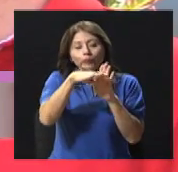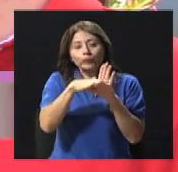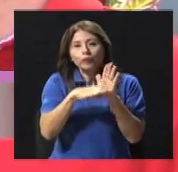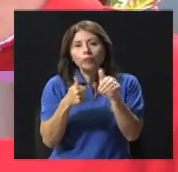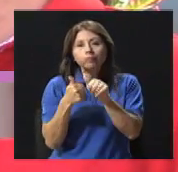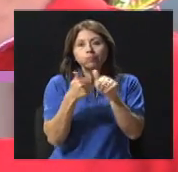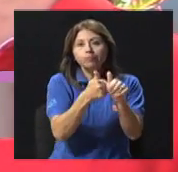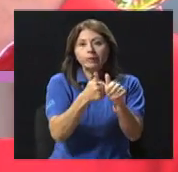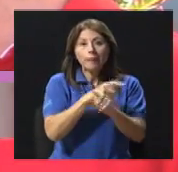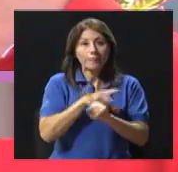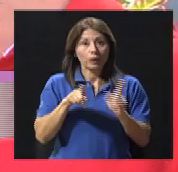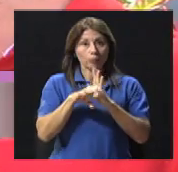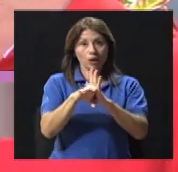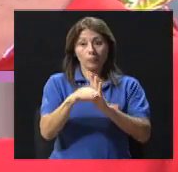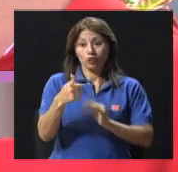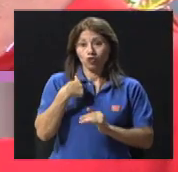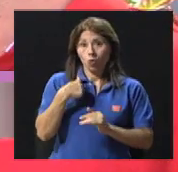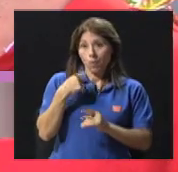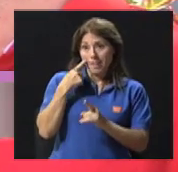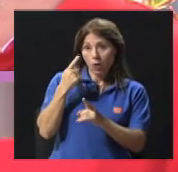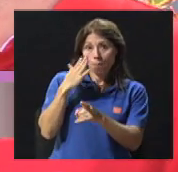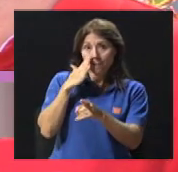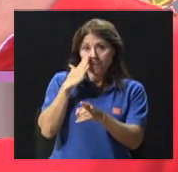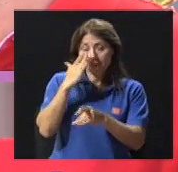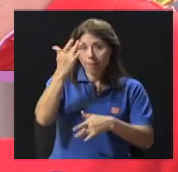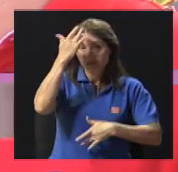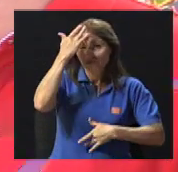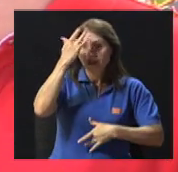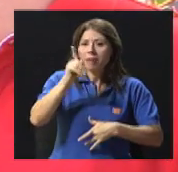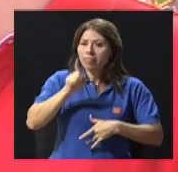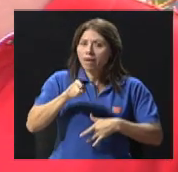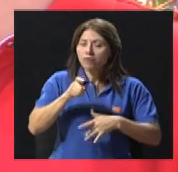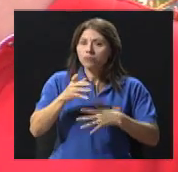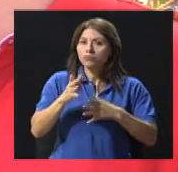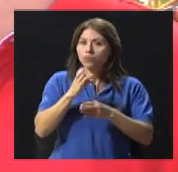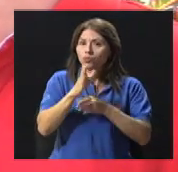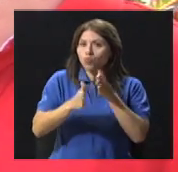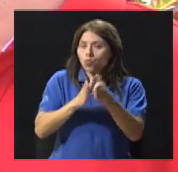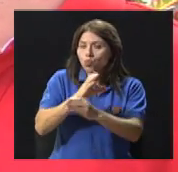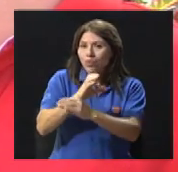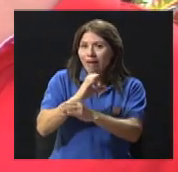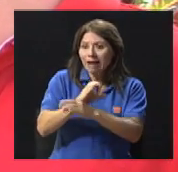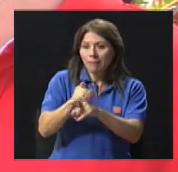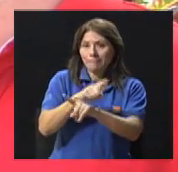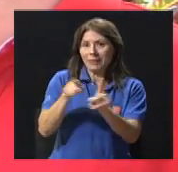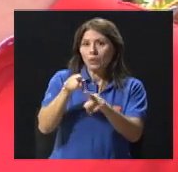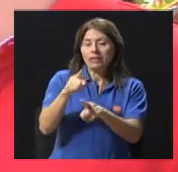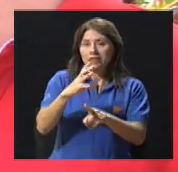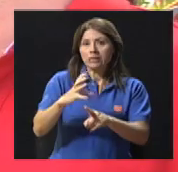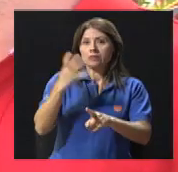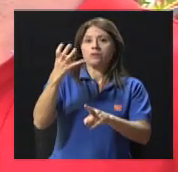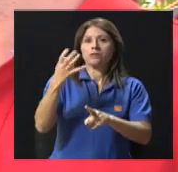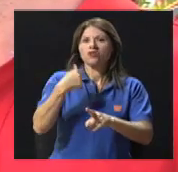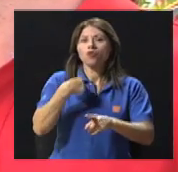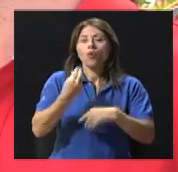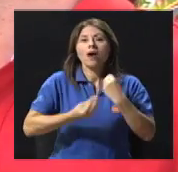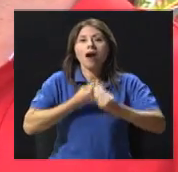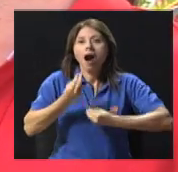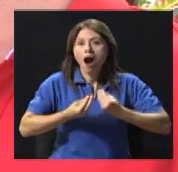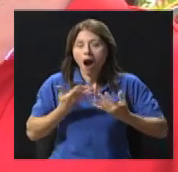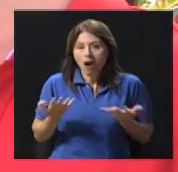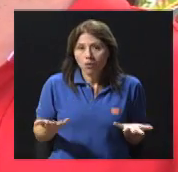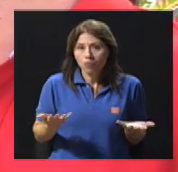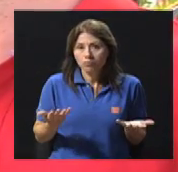frente de mamá que se volvió agresiva, ¿verdad? Y no tengo medios farmacológicos,